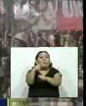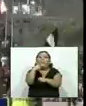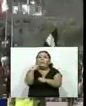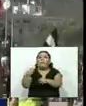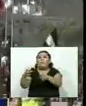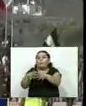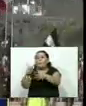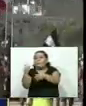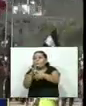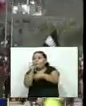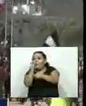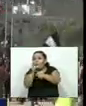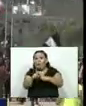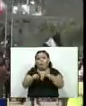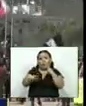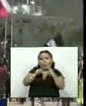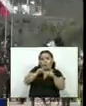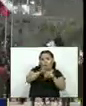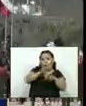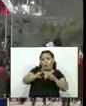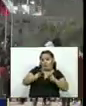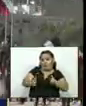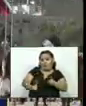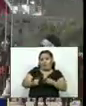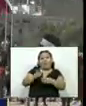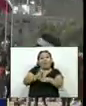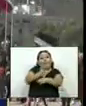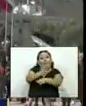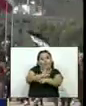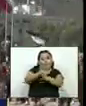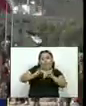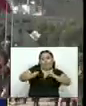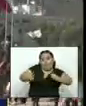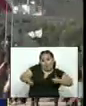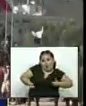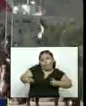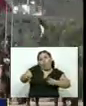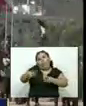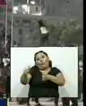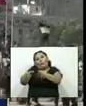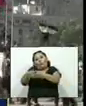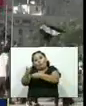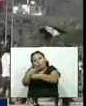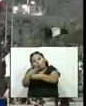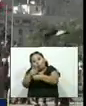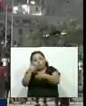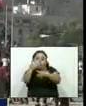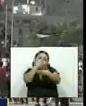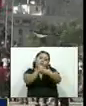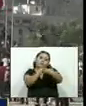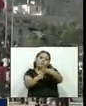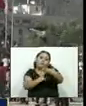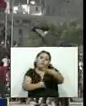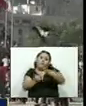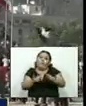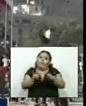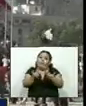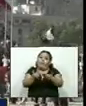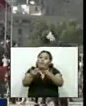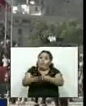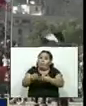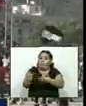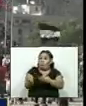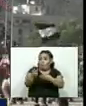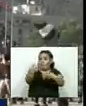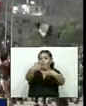manifestantes y las autoridades más temprano el gobierno de Chile y la oposición acordaron una hoja de ruta para dotar al país de una nueva